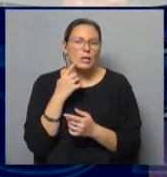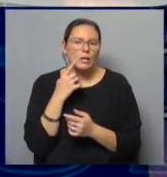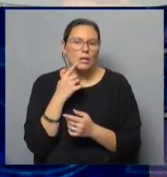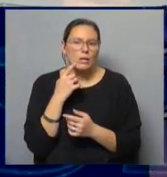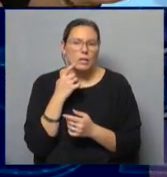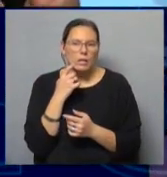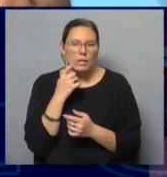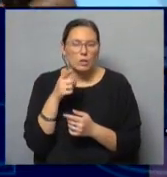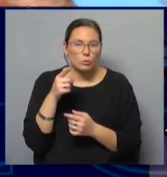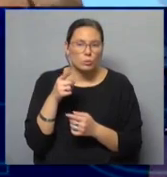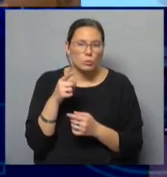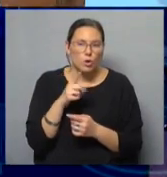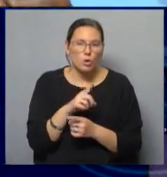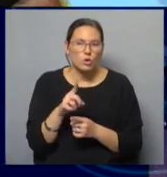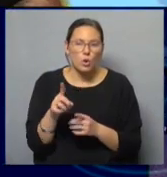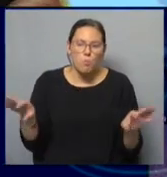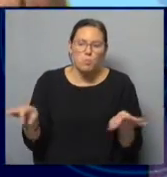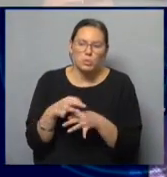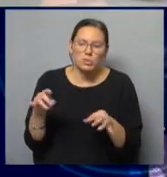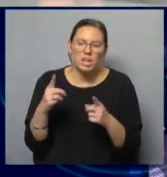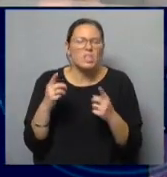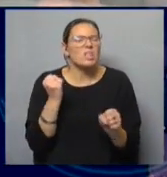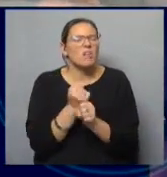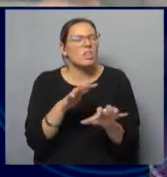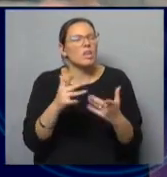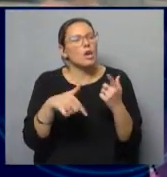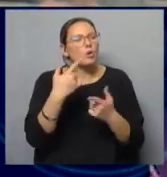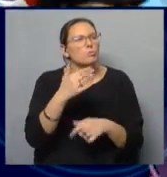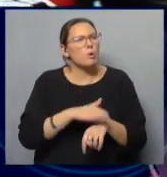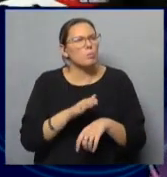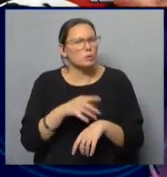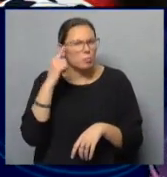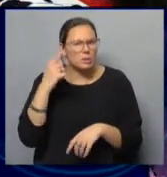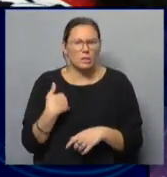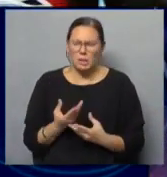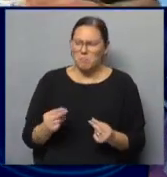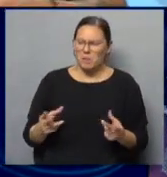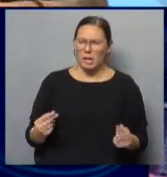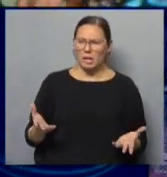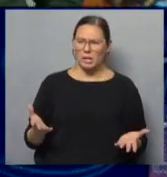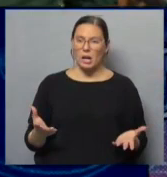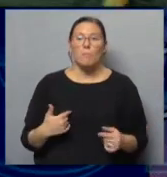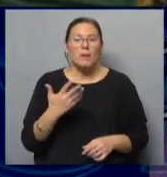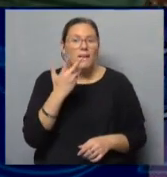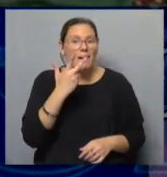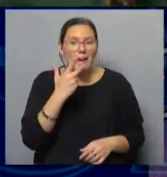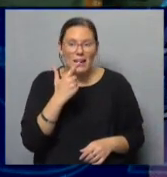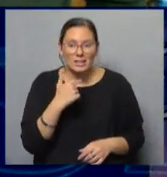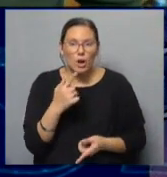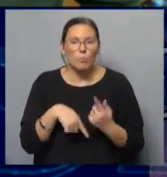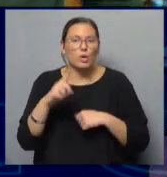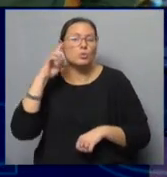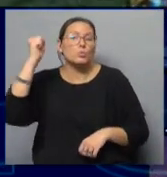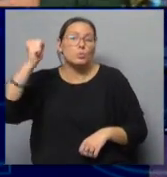¿Tenés idea qué hubieras sido si no hubieras agarrado para la música? Bueno. ¿Algún momento te planteaste o algún momento dijiste, pa, no sé? ¿Sabes lo que me hubiera encantado ser? Pero eso es una